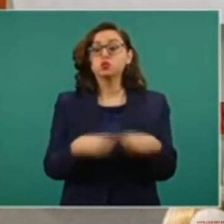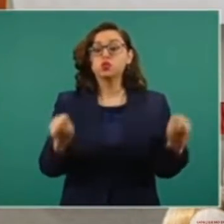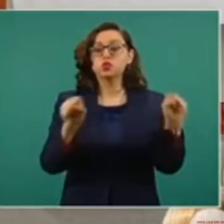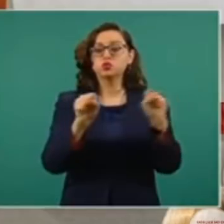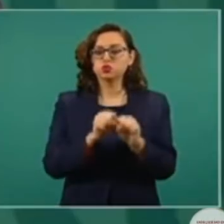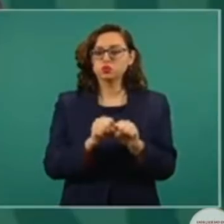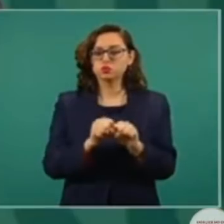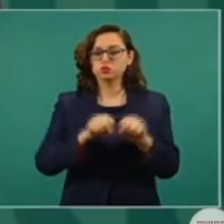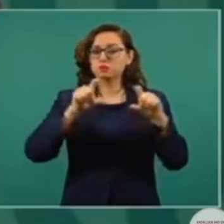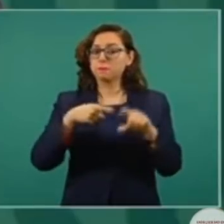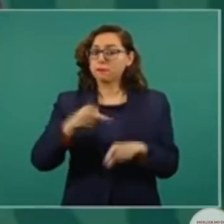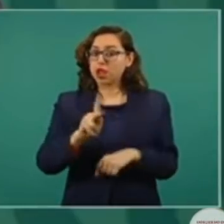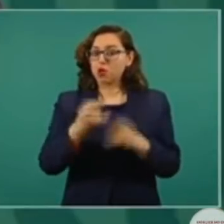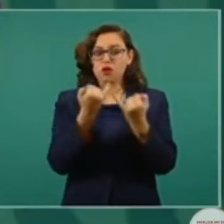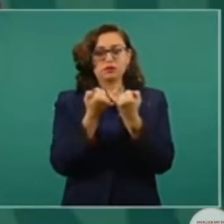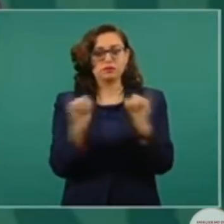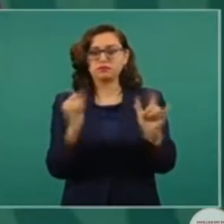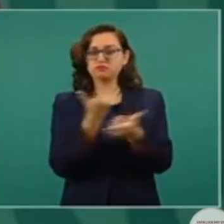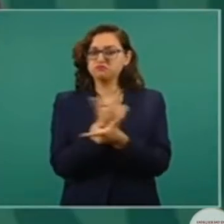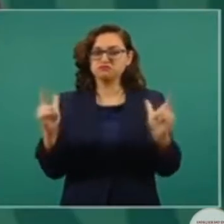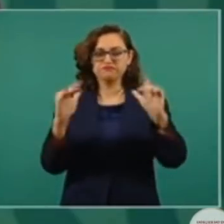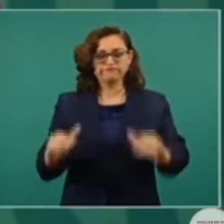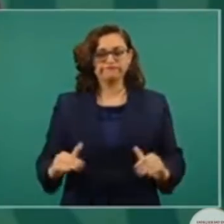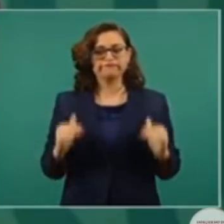México es un país independiente, libre, soberano.